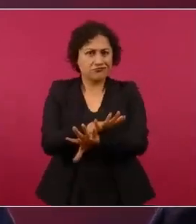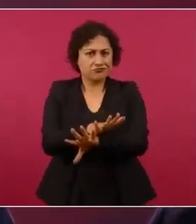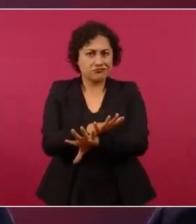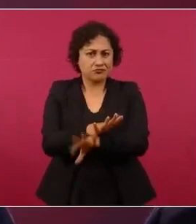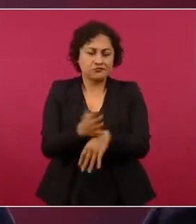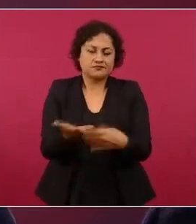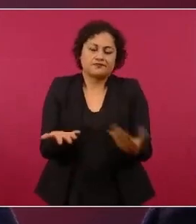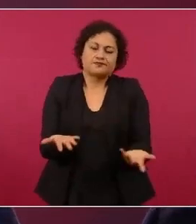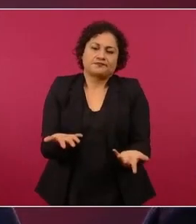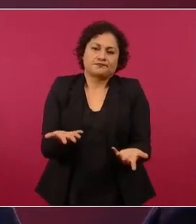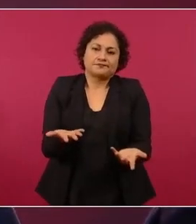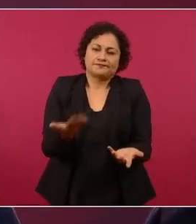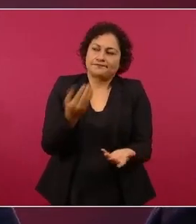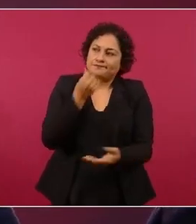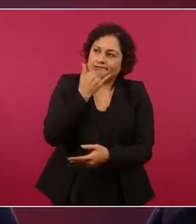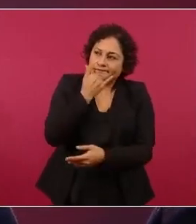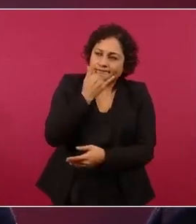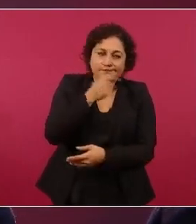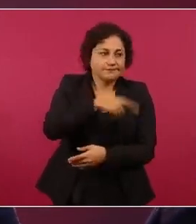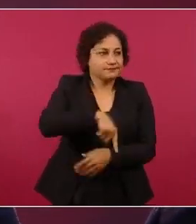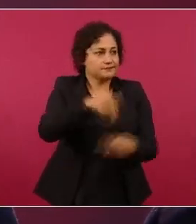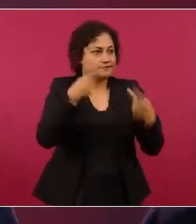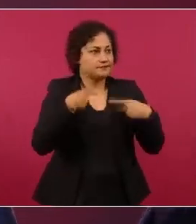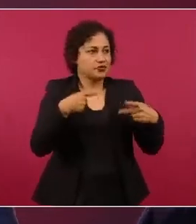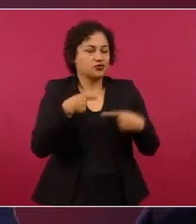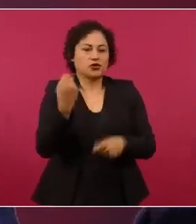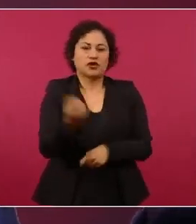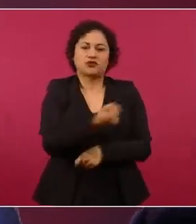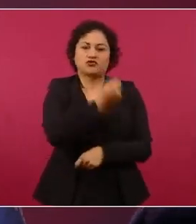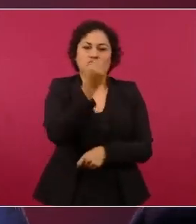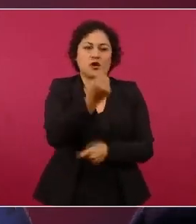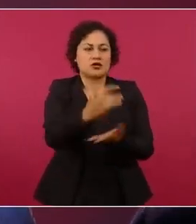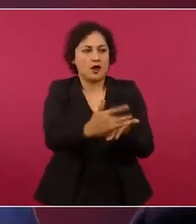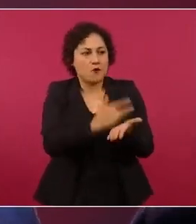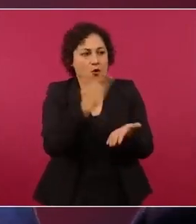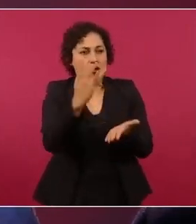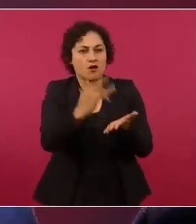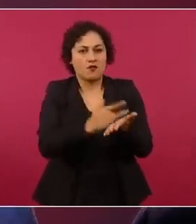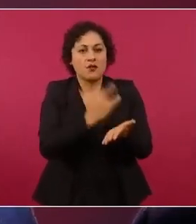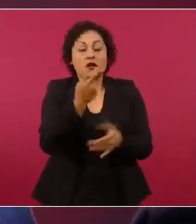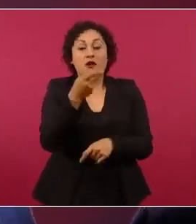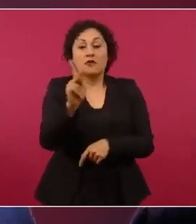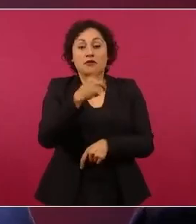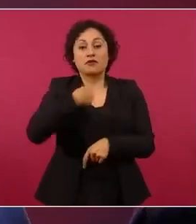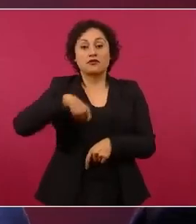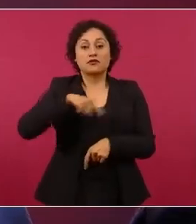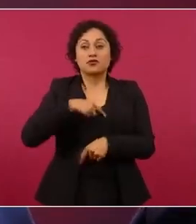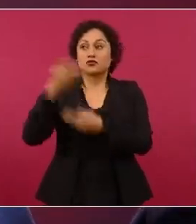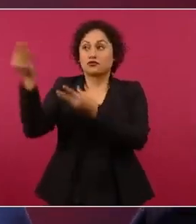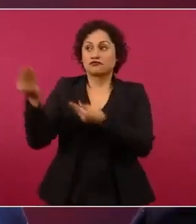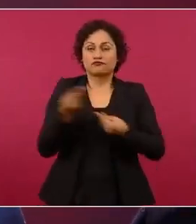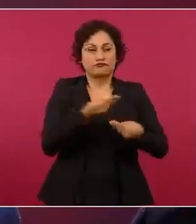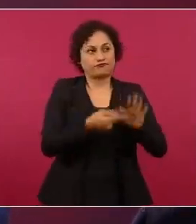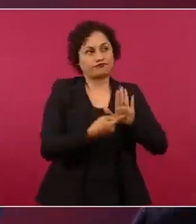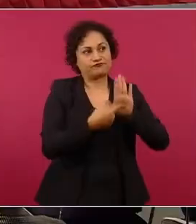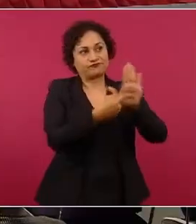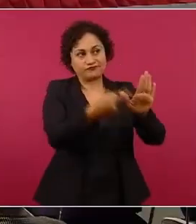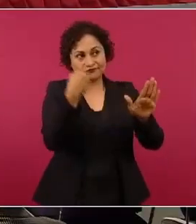está apoyando, pero tenemos que estar informando y por eso